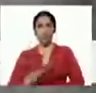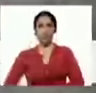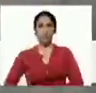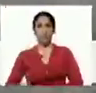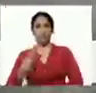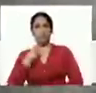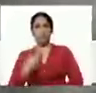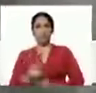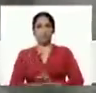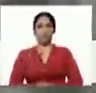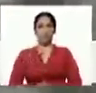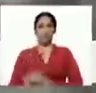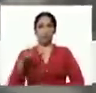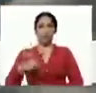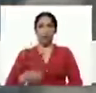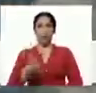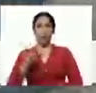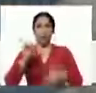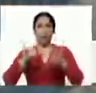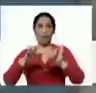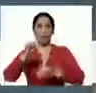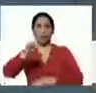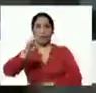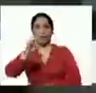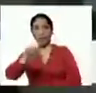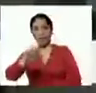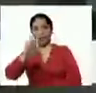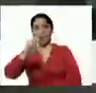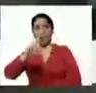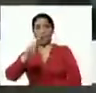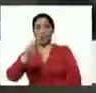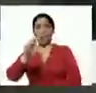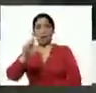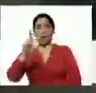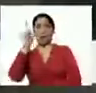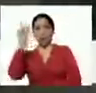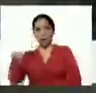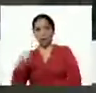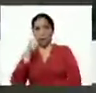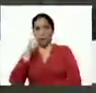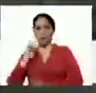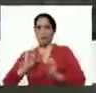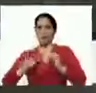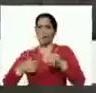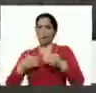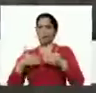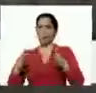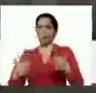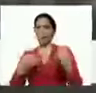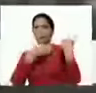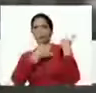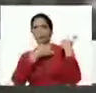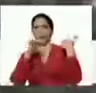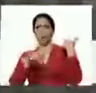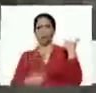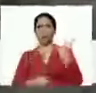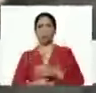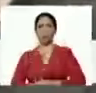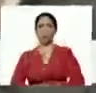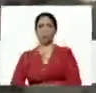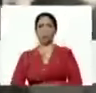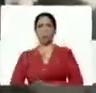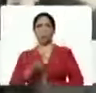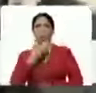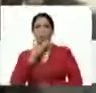decirle que aquí está el ingeniero Samuel Hernández que ha estado bueno desde el inicio en la responsabilidad de lo el